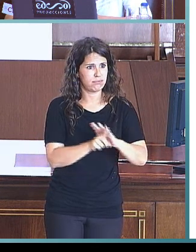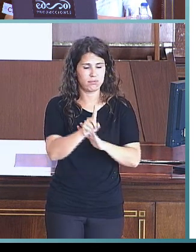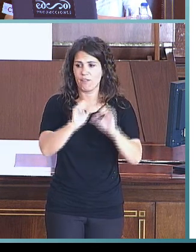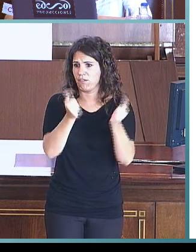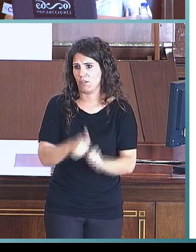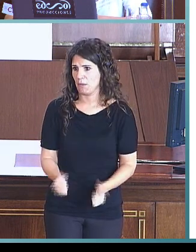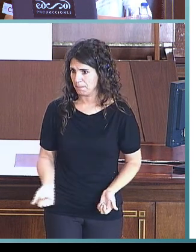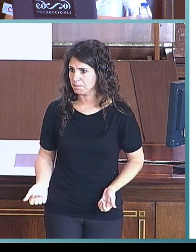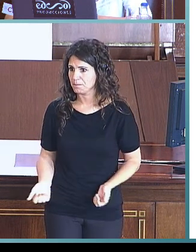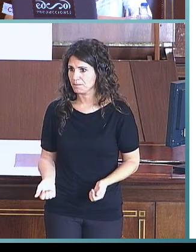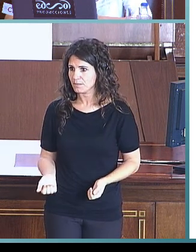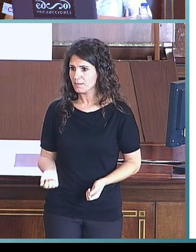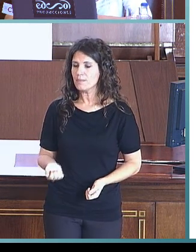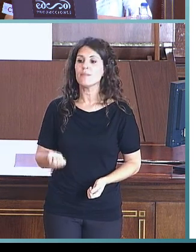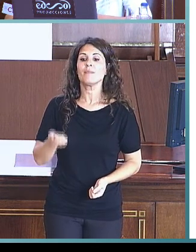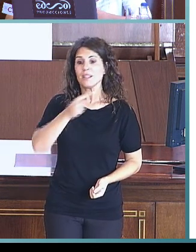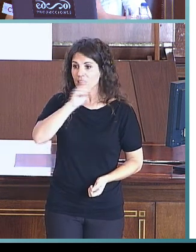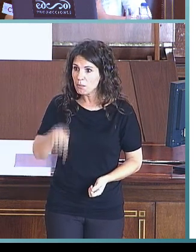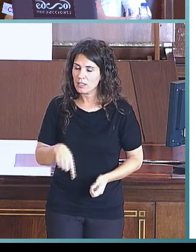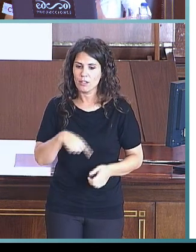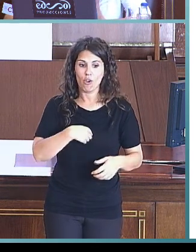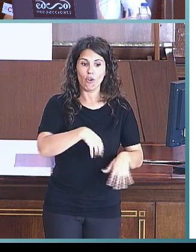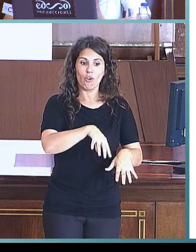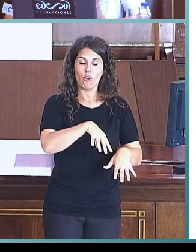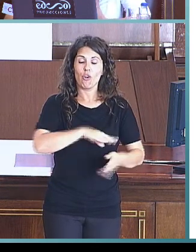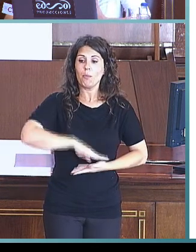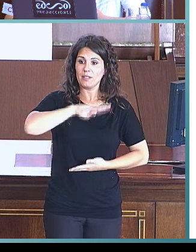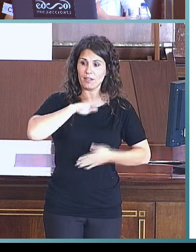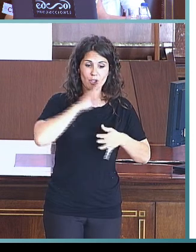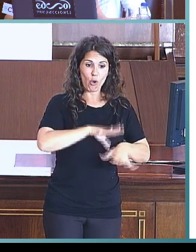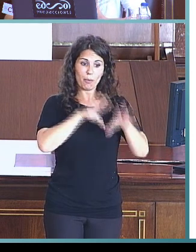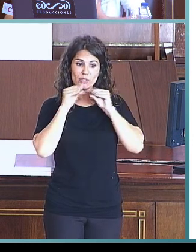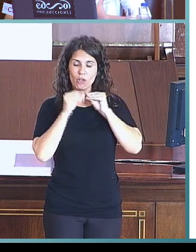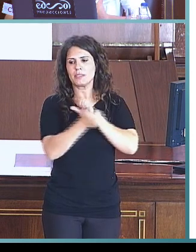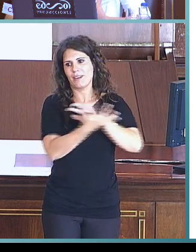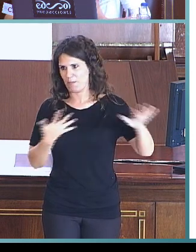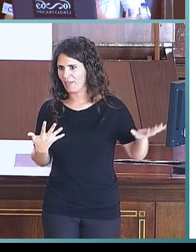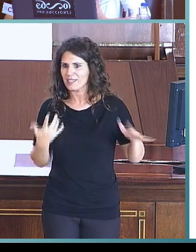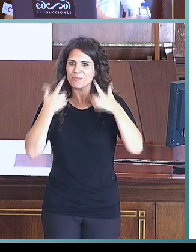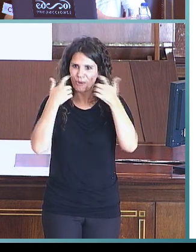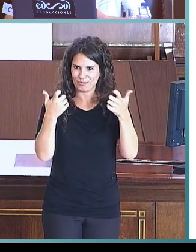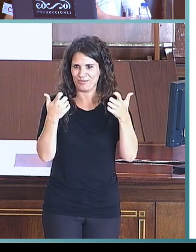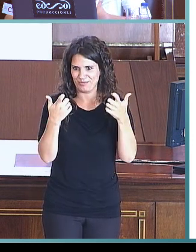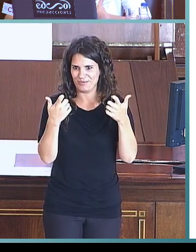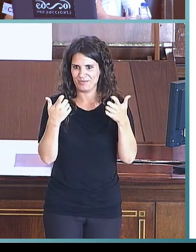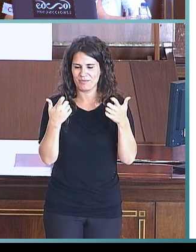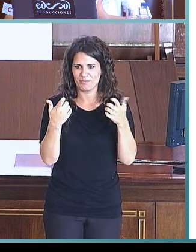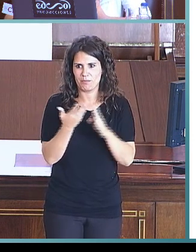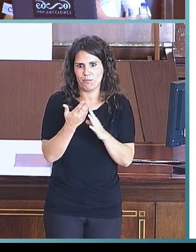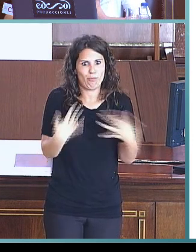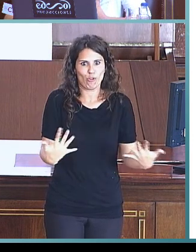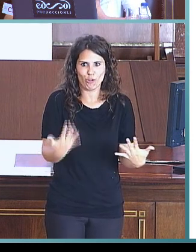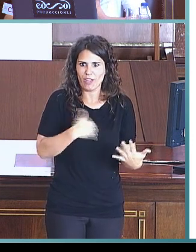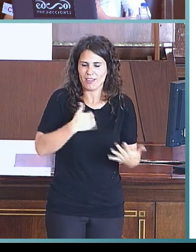Comentábamos antes que encontramos también que la comprensión, las competencias de comprensión son más rápidas, aparecen antes, llevan un ritmo